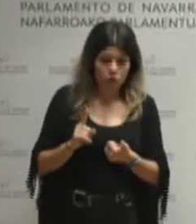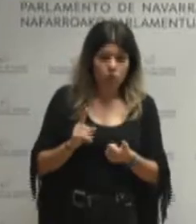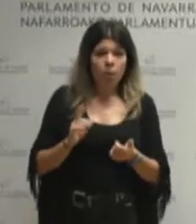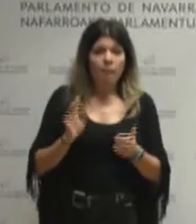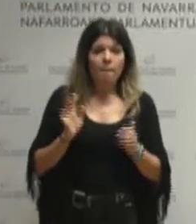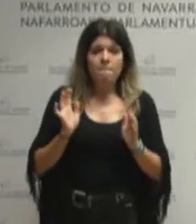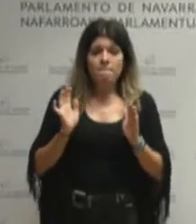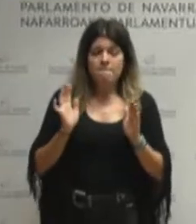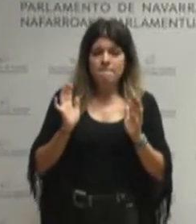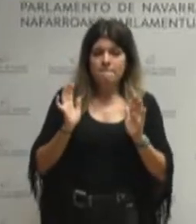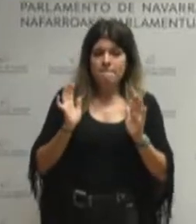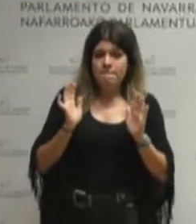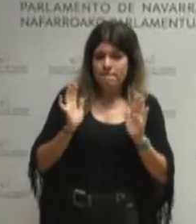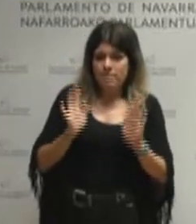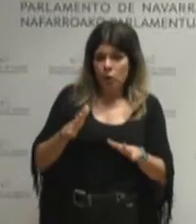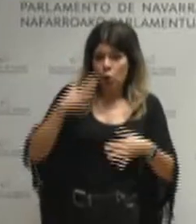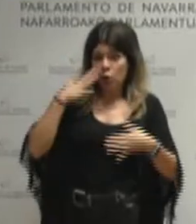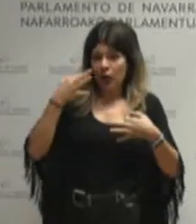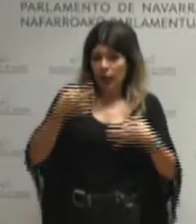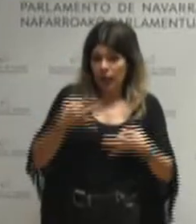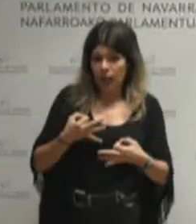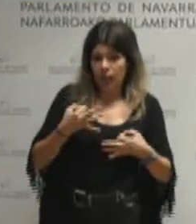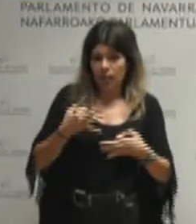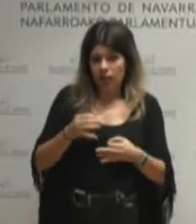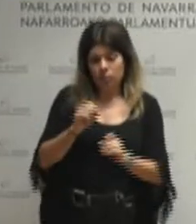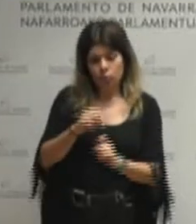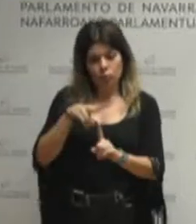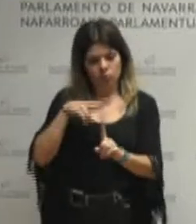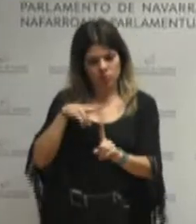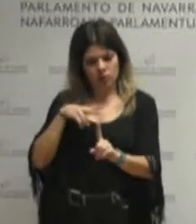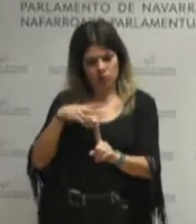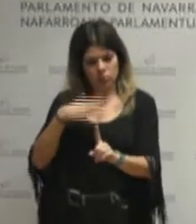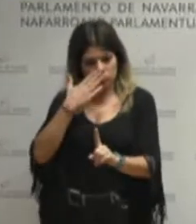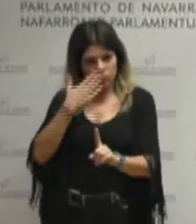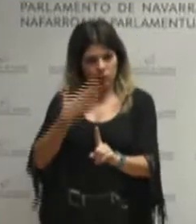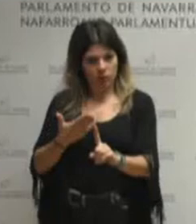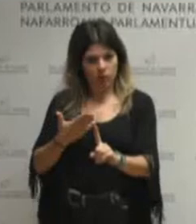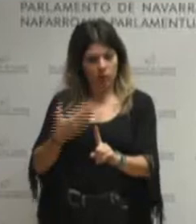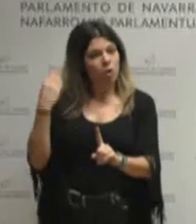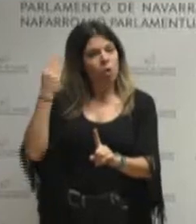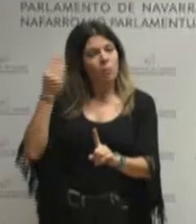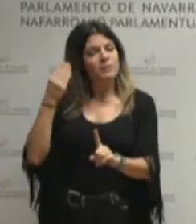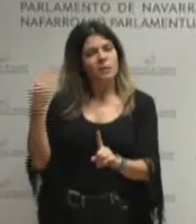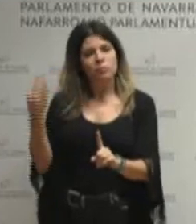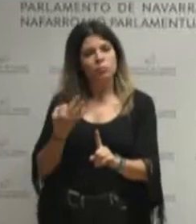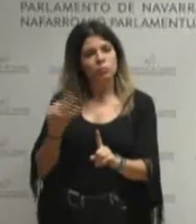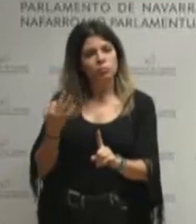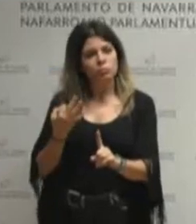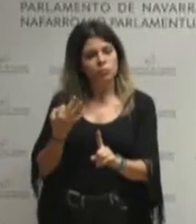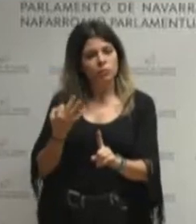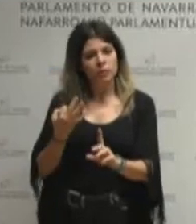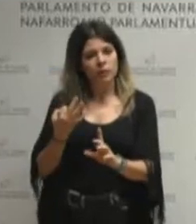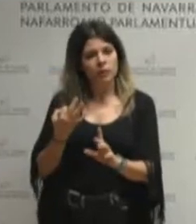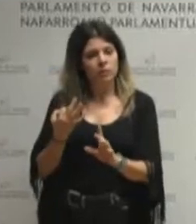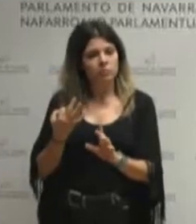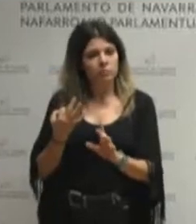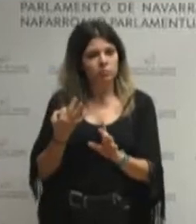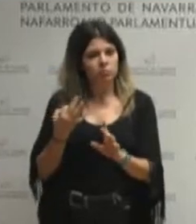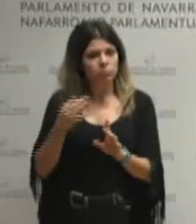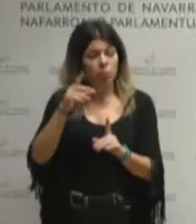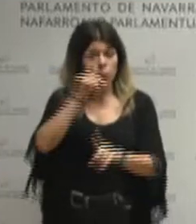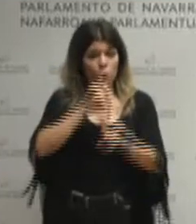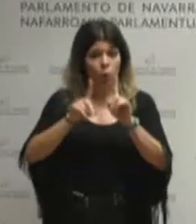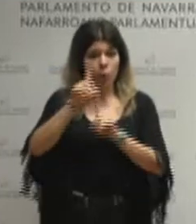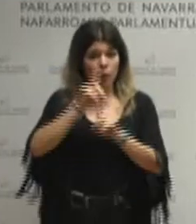desde la realidad que vivimos desde una mirada honesta que creemos es indispensable también para atajar realmente los problemas que